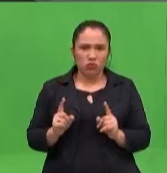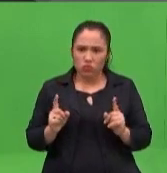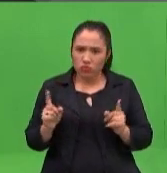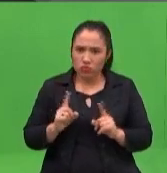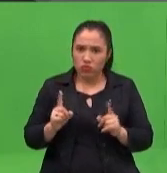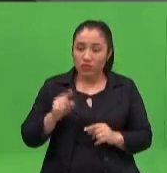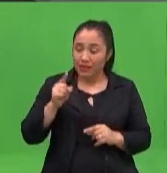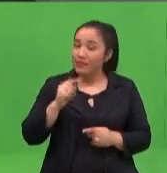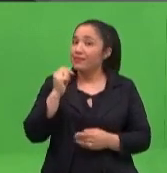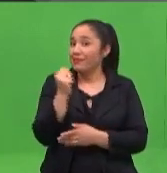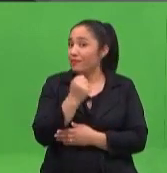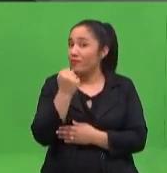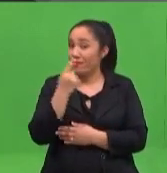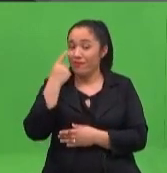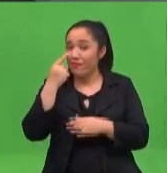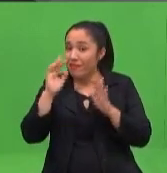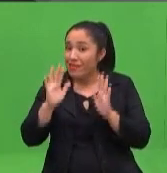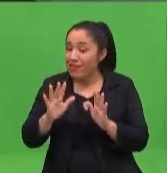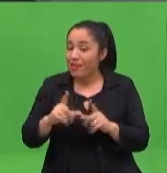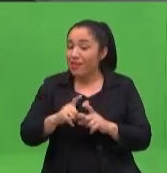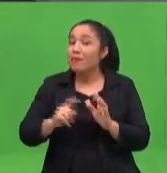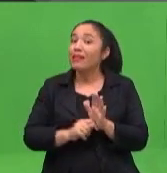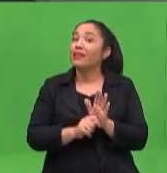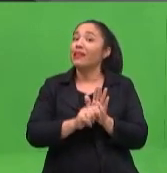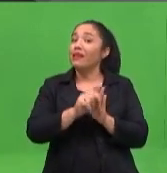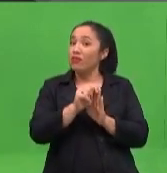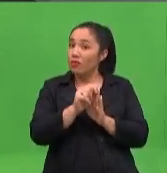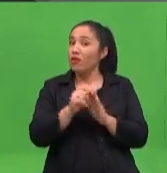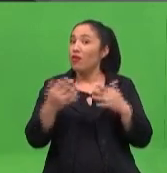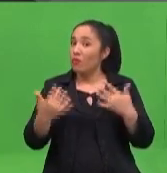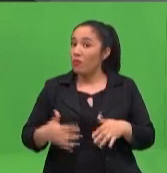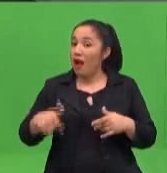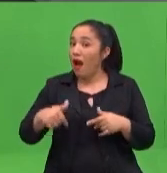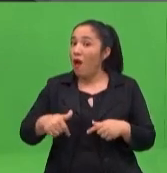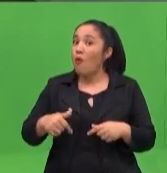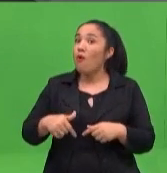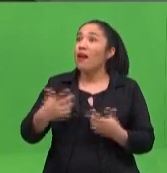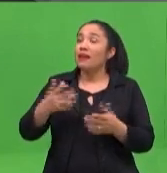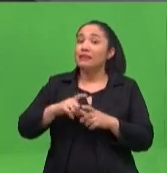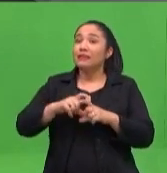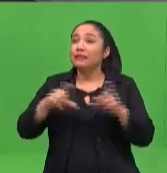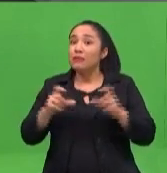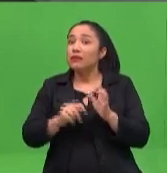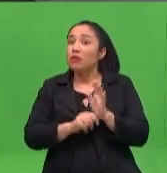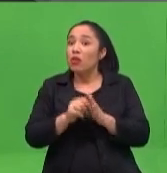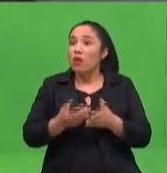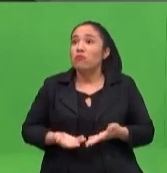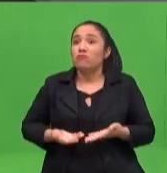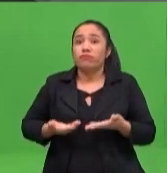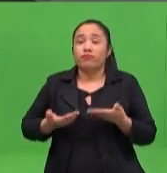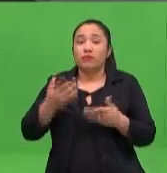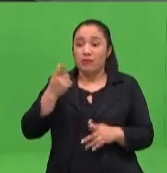creo que mucho ojo con el tema de la tecnología. Creo que en este tiempo somos nosotros los padres los que tenemos que estar